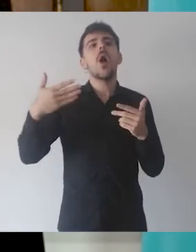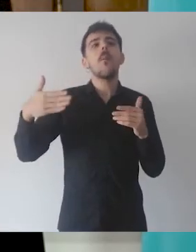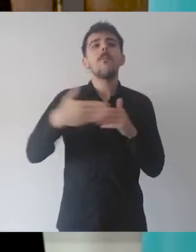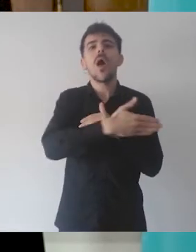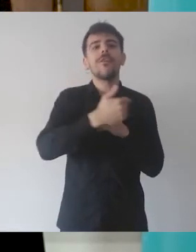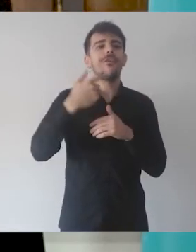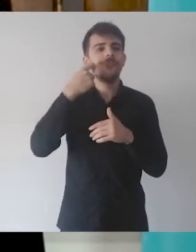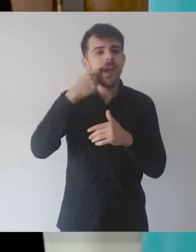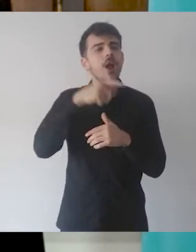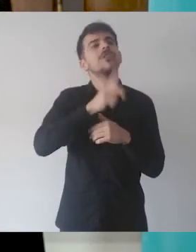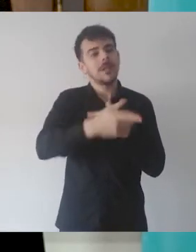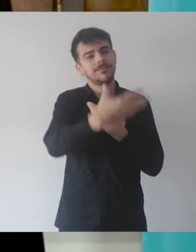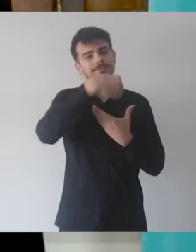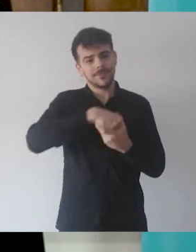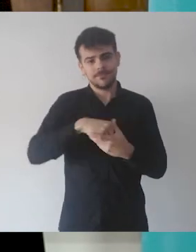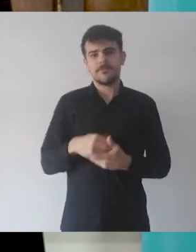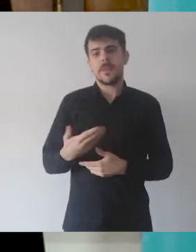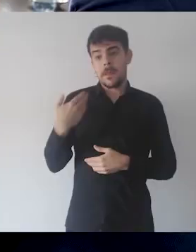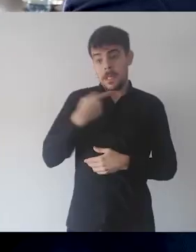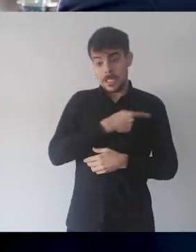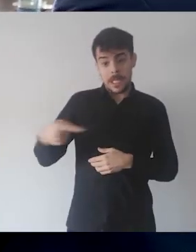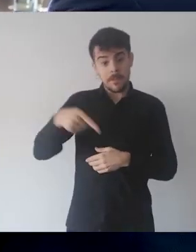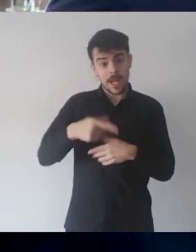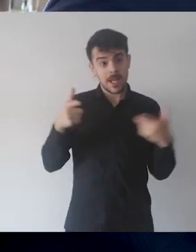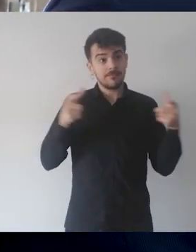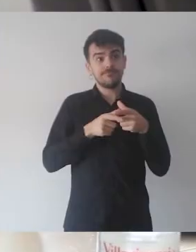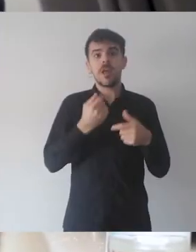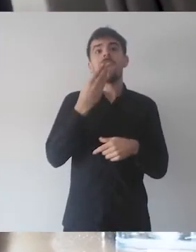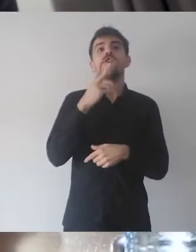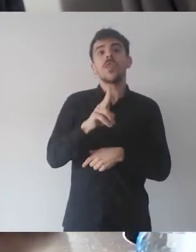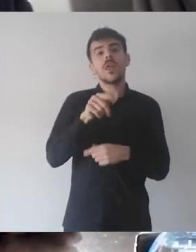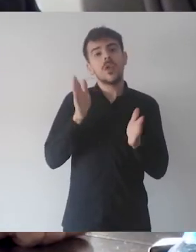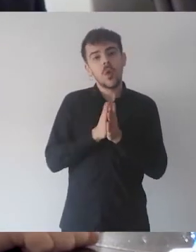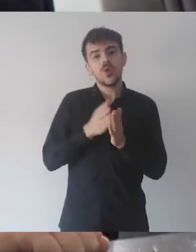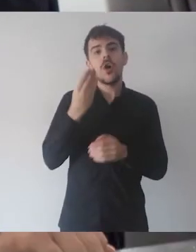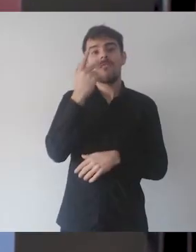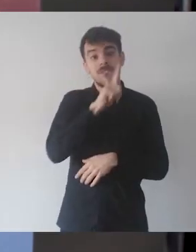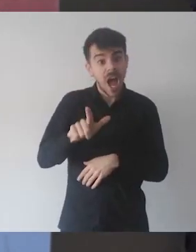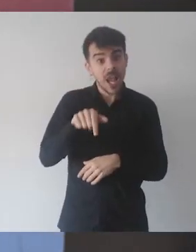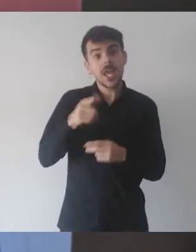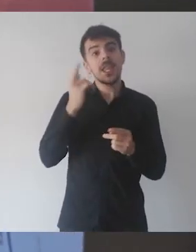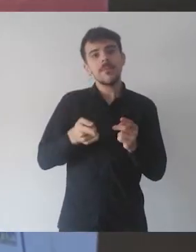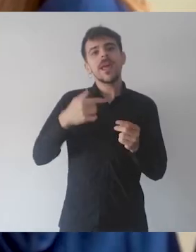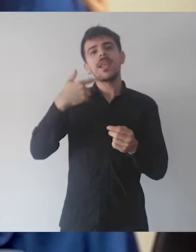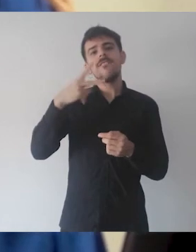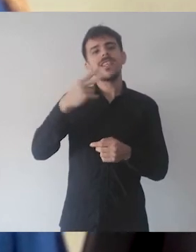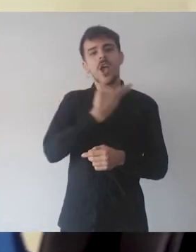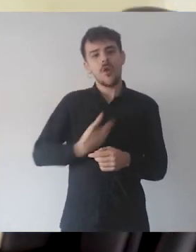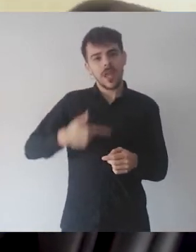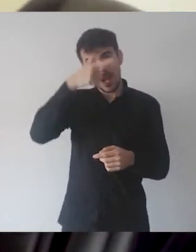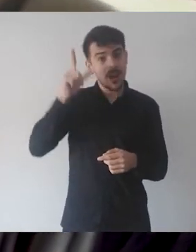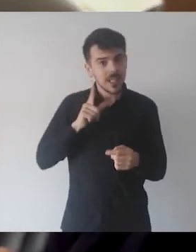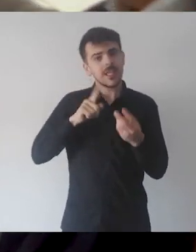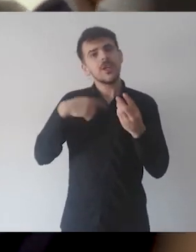Gustavo Bordet, el intendente Adambal, la vicegobernadora Laura Estrata, y el jefe del distrito de Entre Ríos de la Dirección